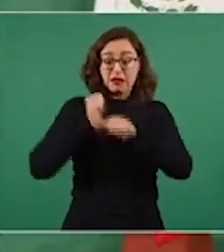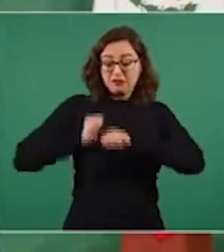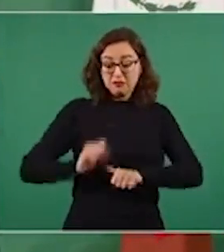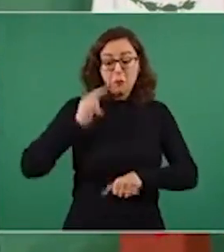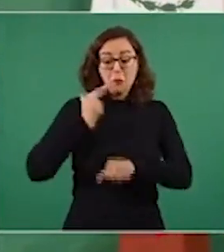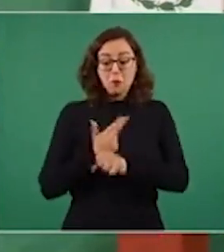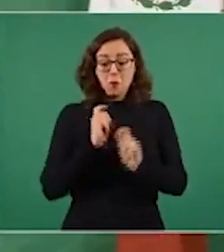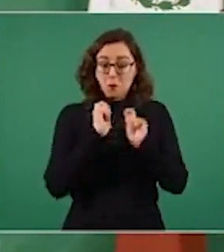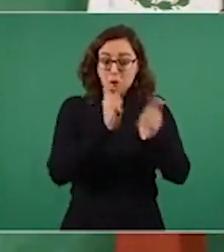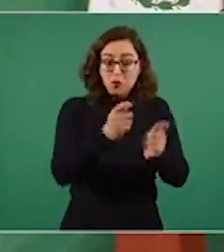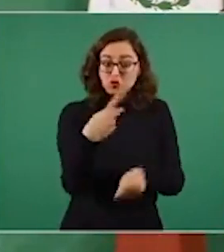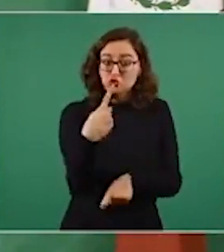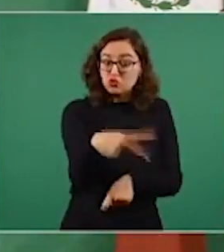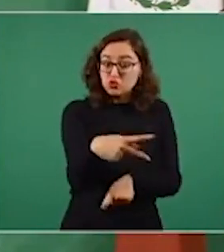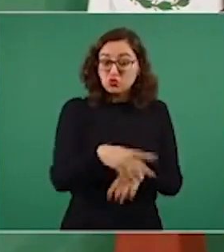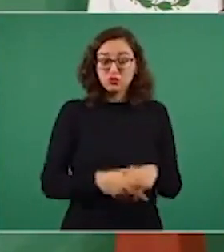¿Quiénes